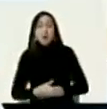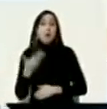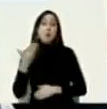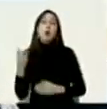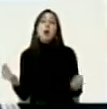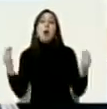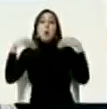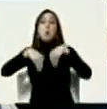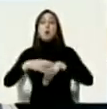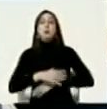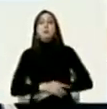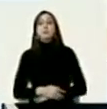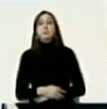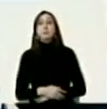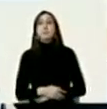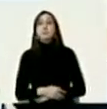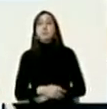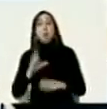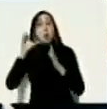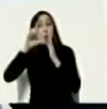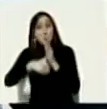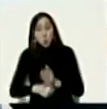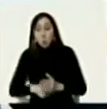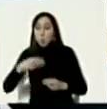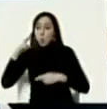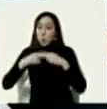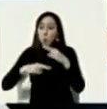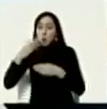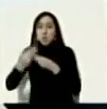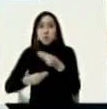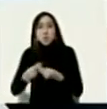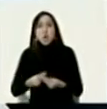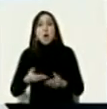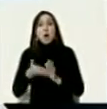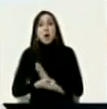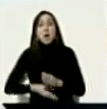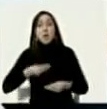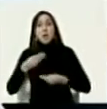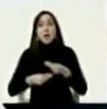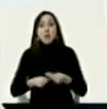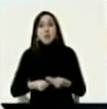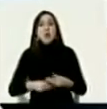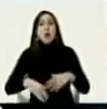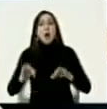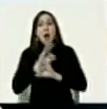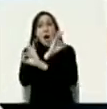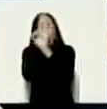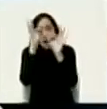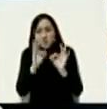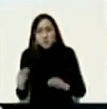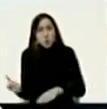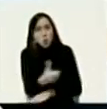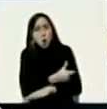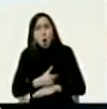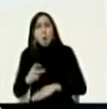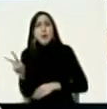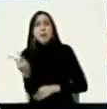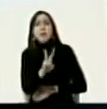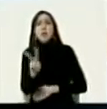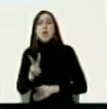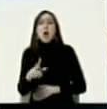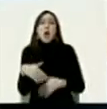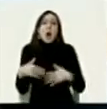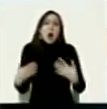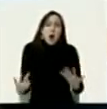posterior luego fue un proceso de construcción de cuáles eran las condiciones del gobierno bolivariano de Venezuela para